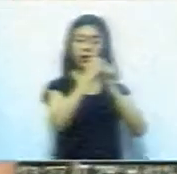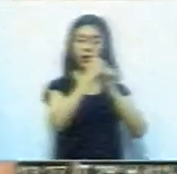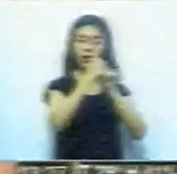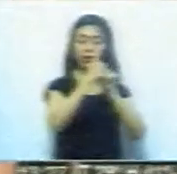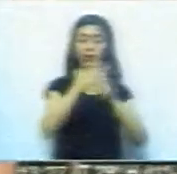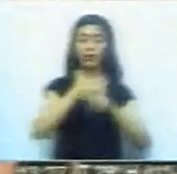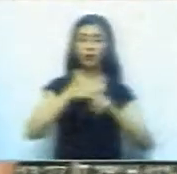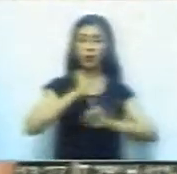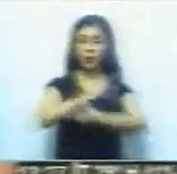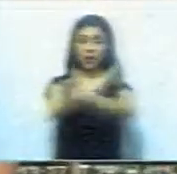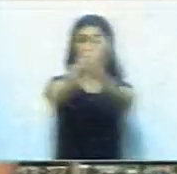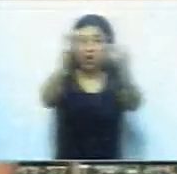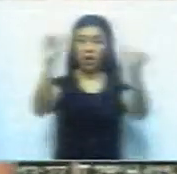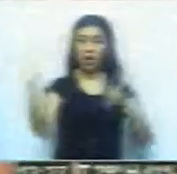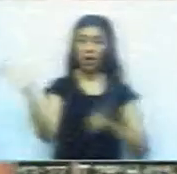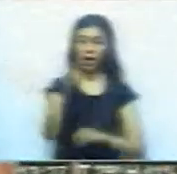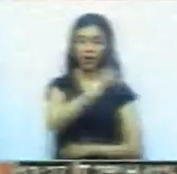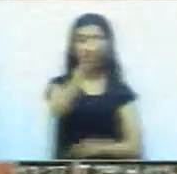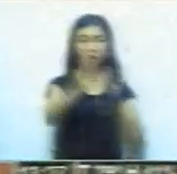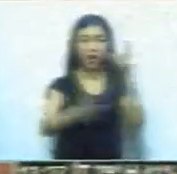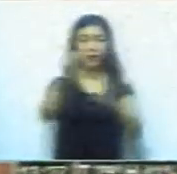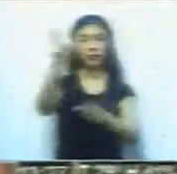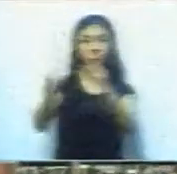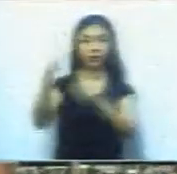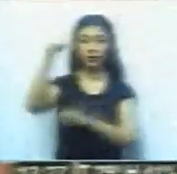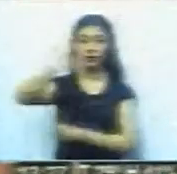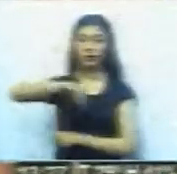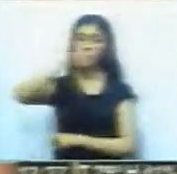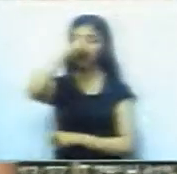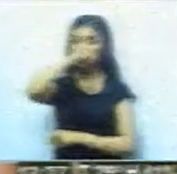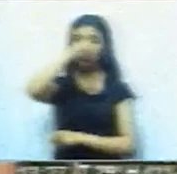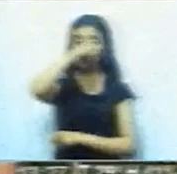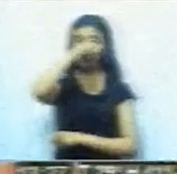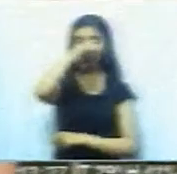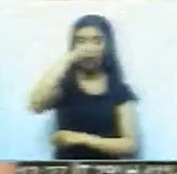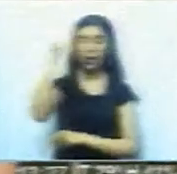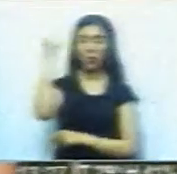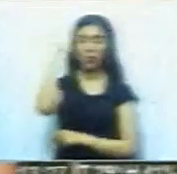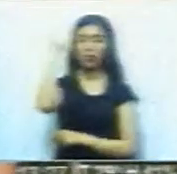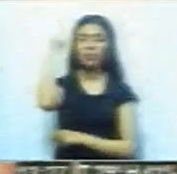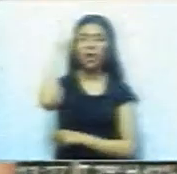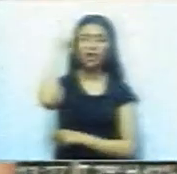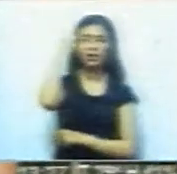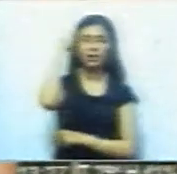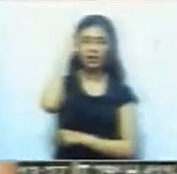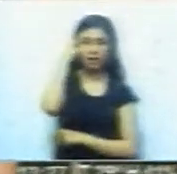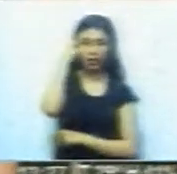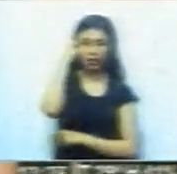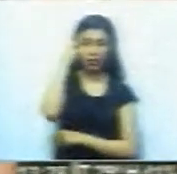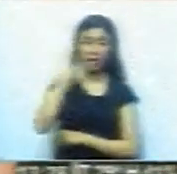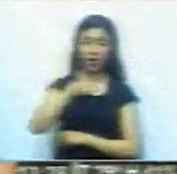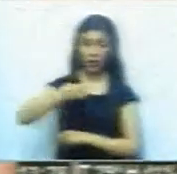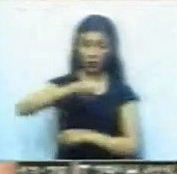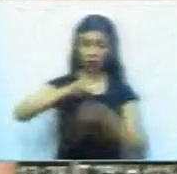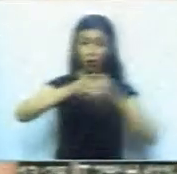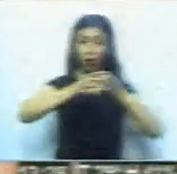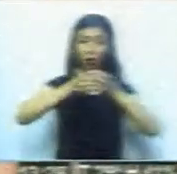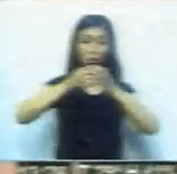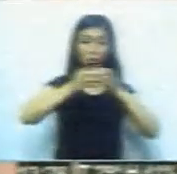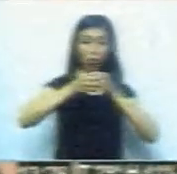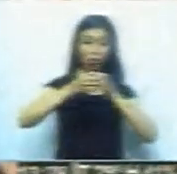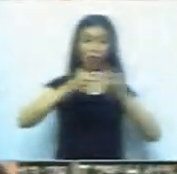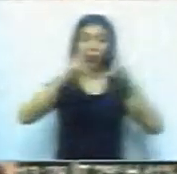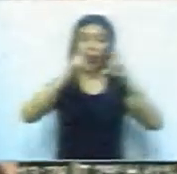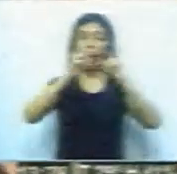transmitirle a todos los vecinos que este domingo voten a conciencia que este equipo, que cada uno de los que integramos la lista número